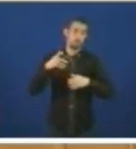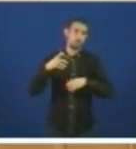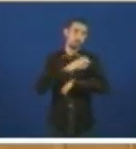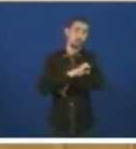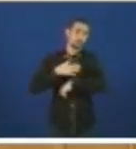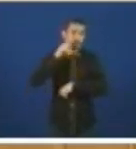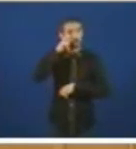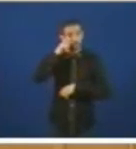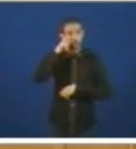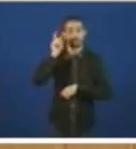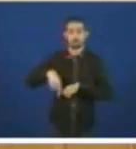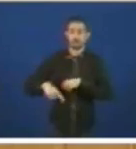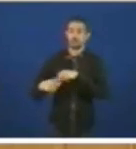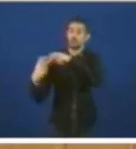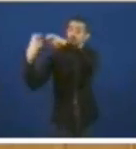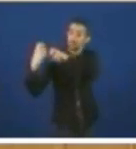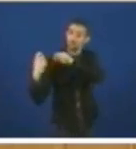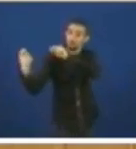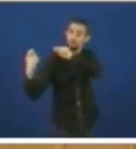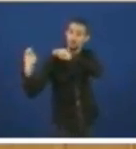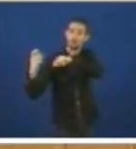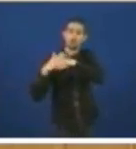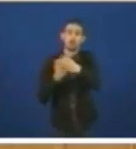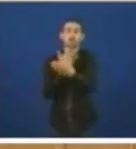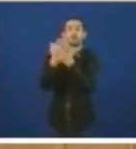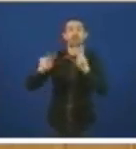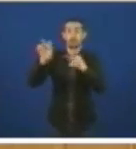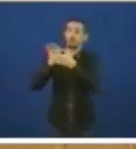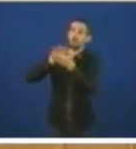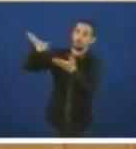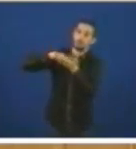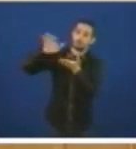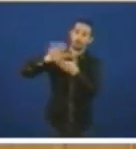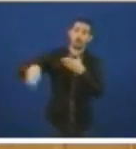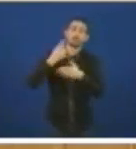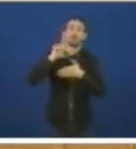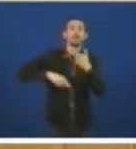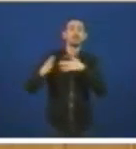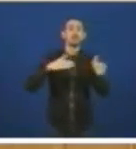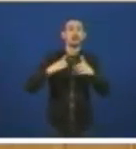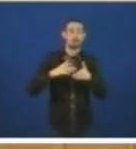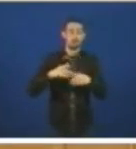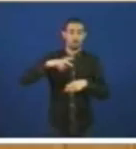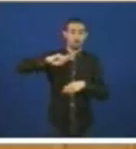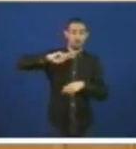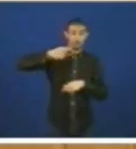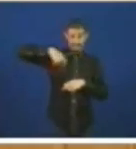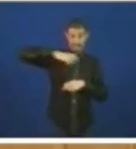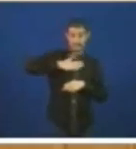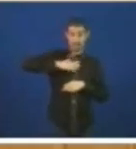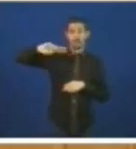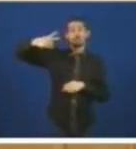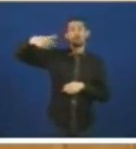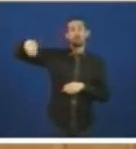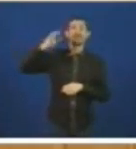febreiro exactamente donde expusimos a nosa proposta ao respecto en marzo o presidente reunirse con a vicepresidenta Solaria Sade de Santa